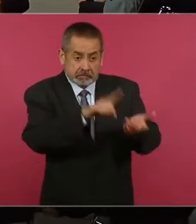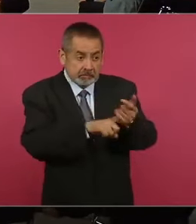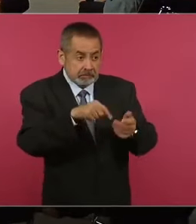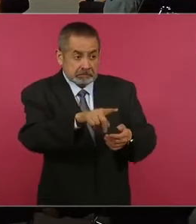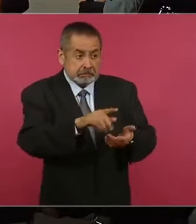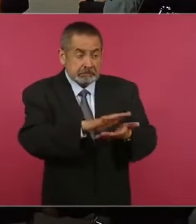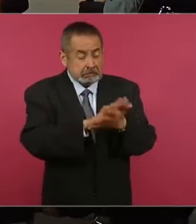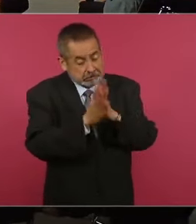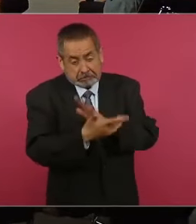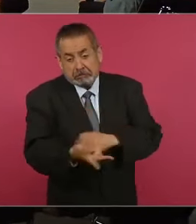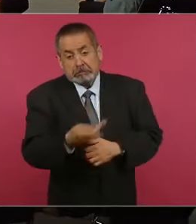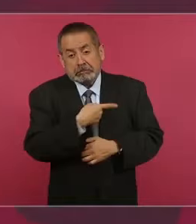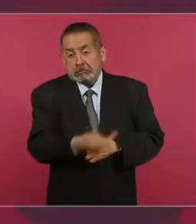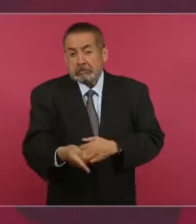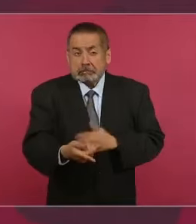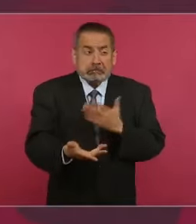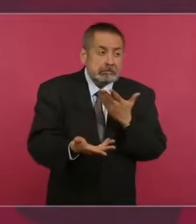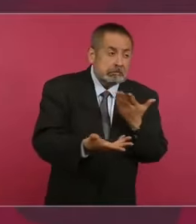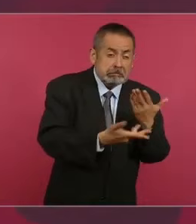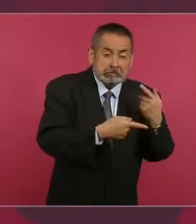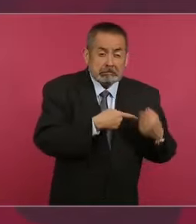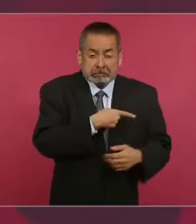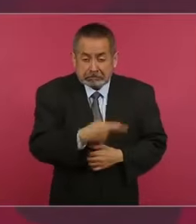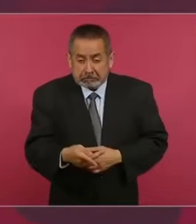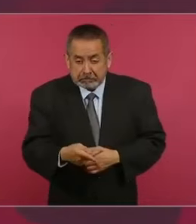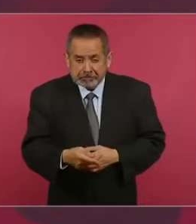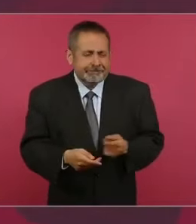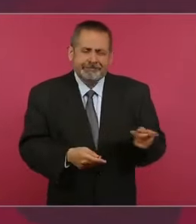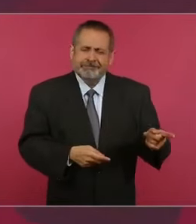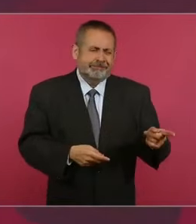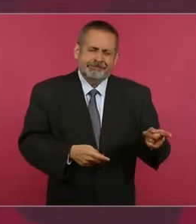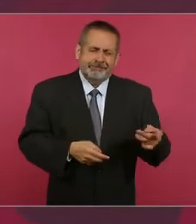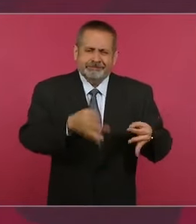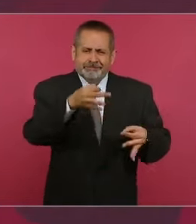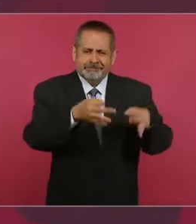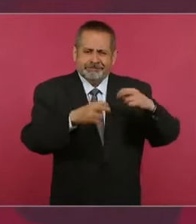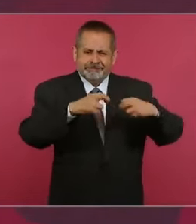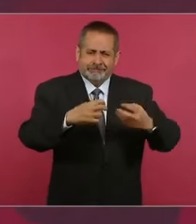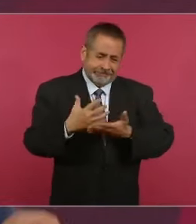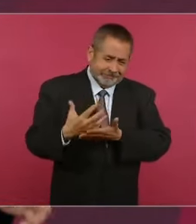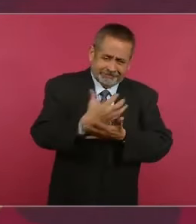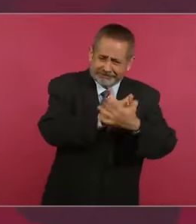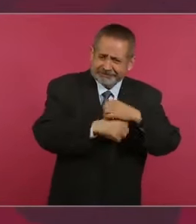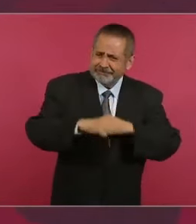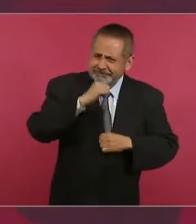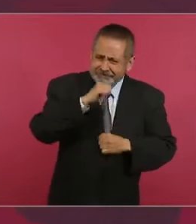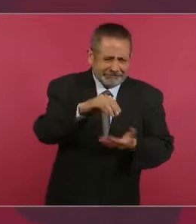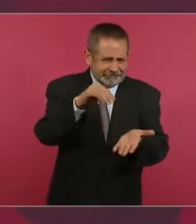los ministros van a seguir ganando,